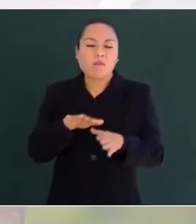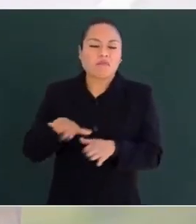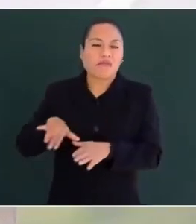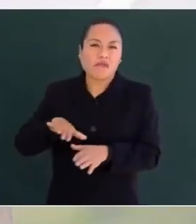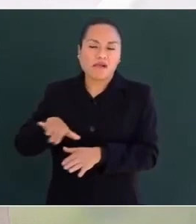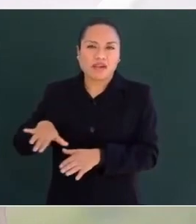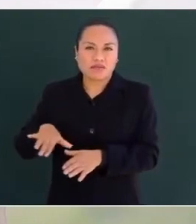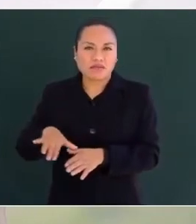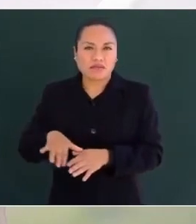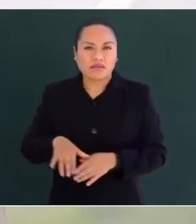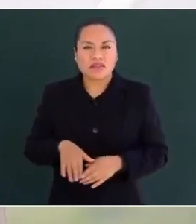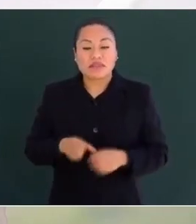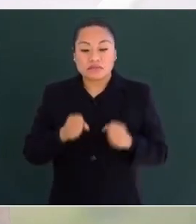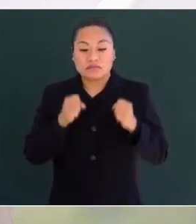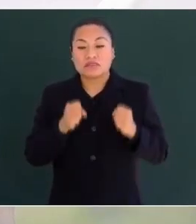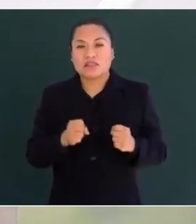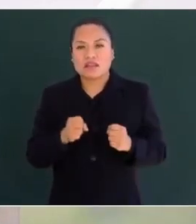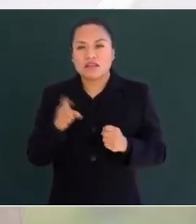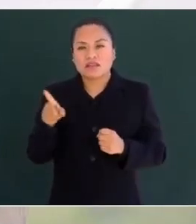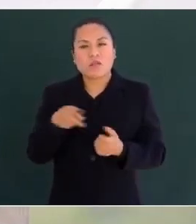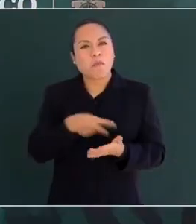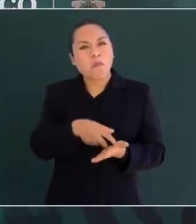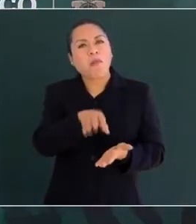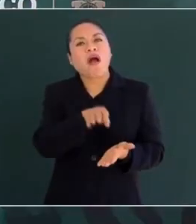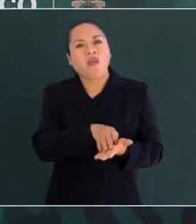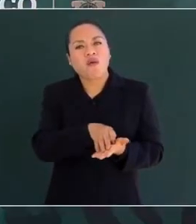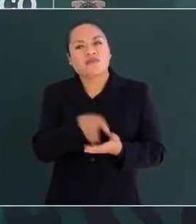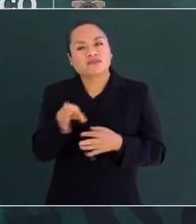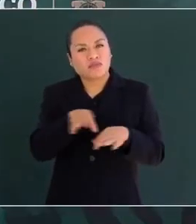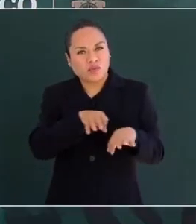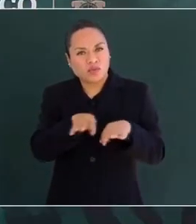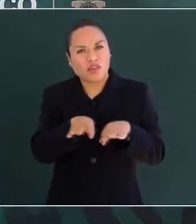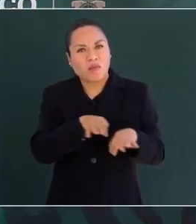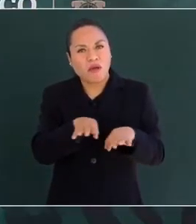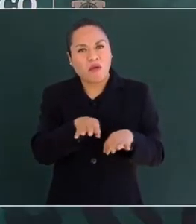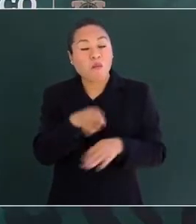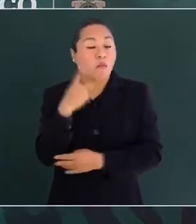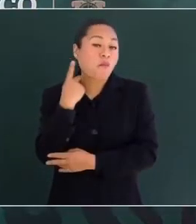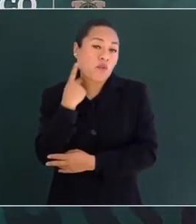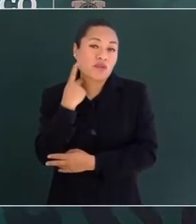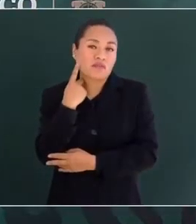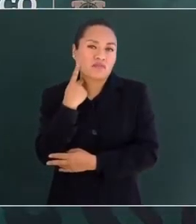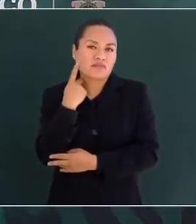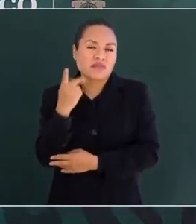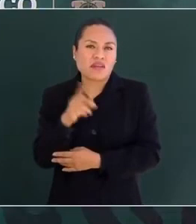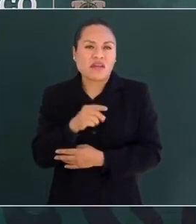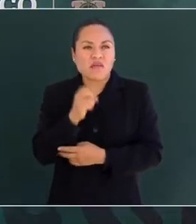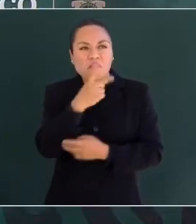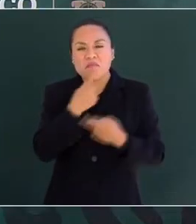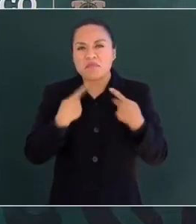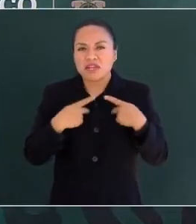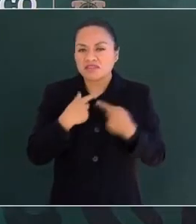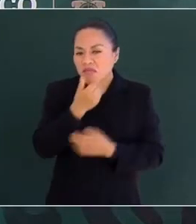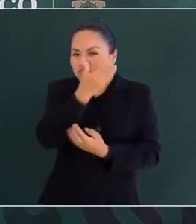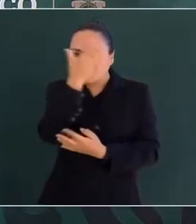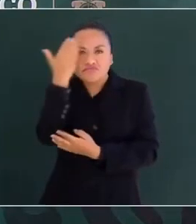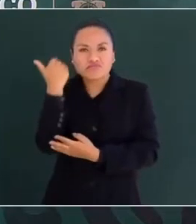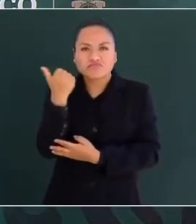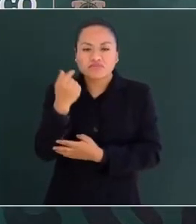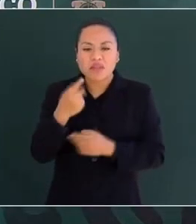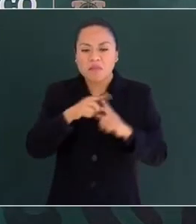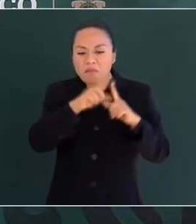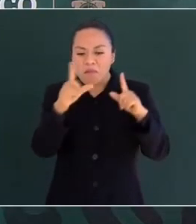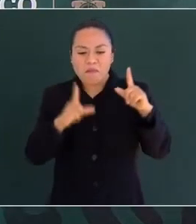Podemos afirmar que sus hechos militares y políticos han sido desconocidos para un buen número de